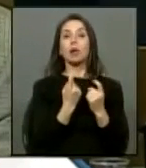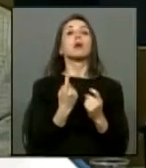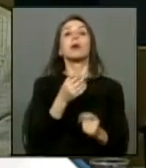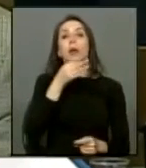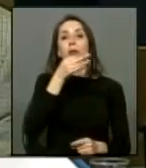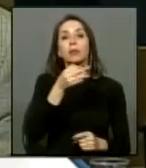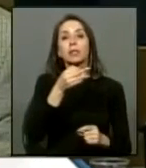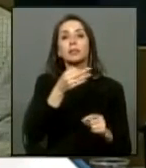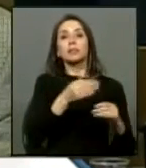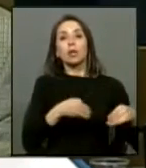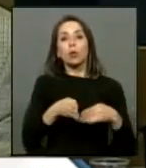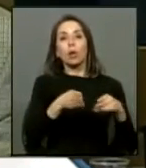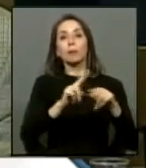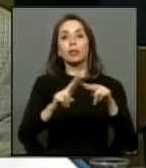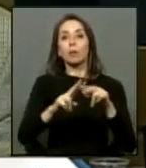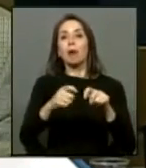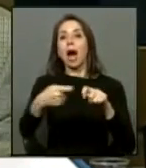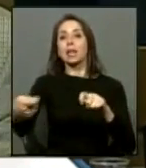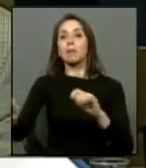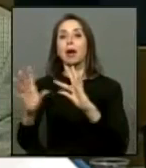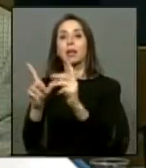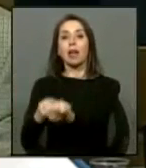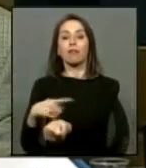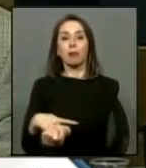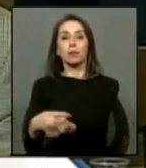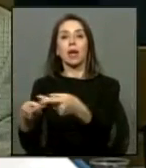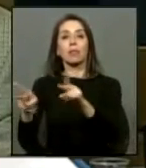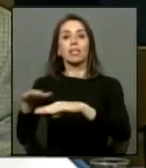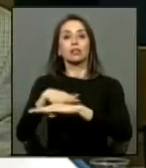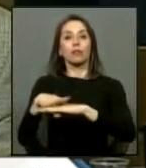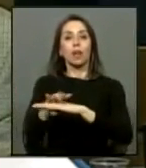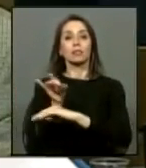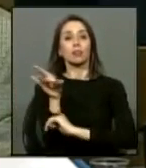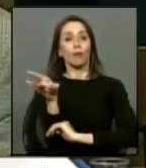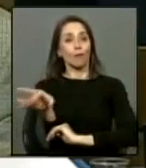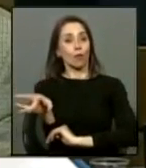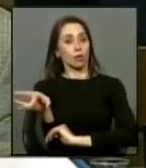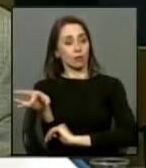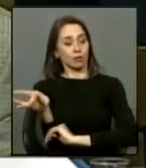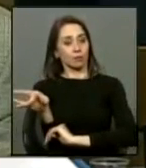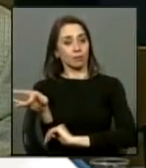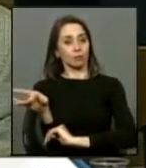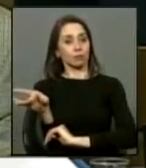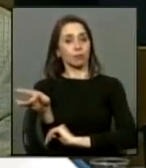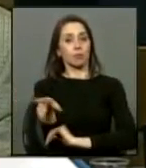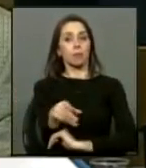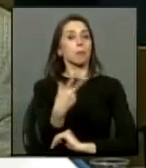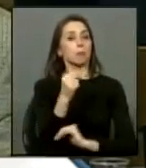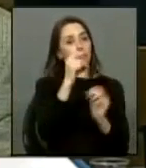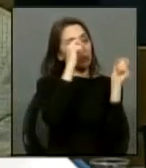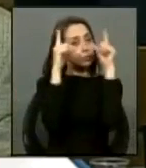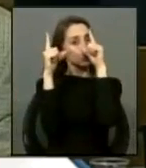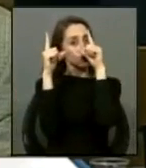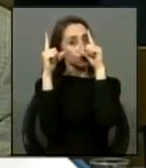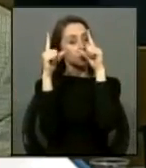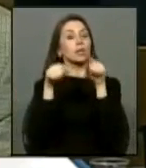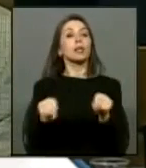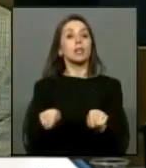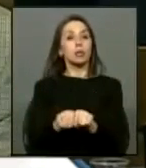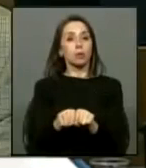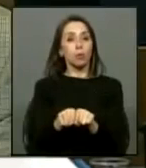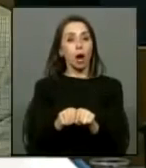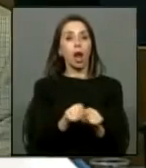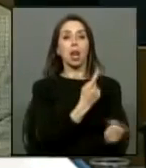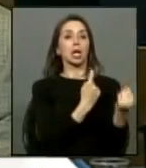una vida de reparación para las familias de aquellos cuyos derechos básicos fueron vulnerados no nos sorprende porque igualmente